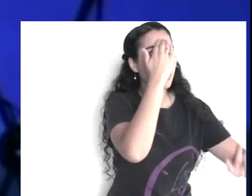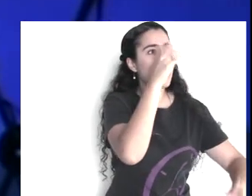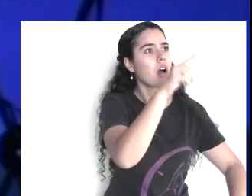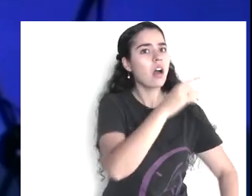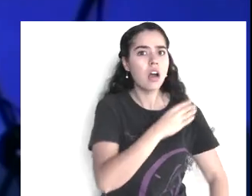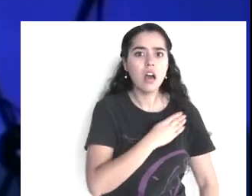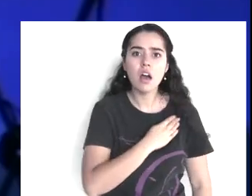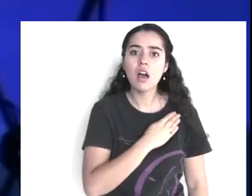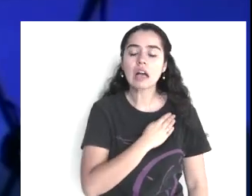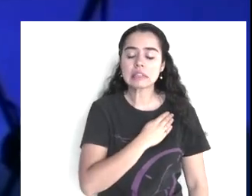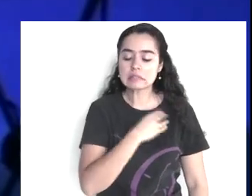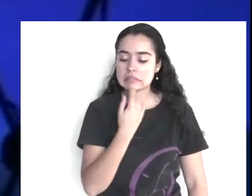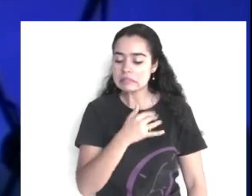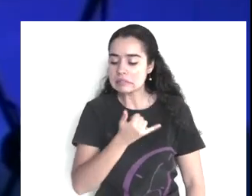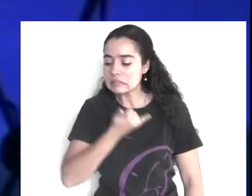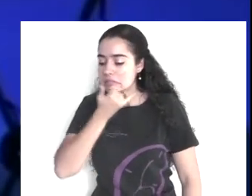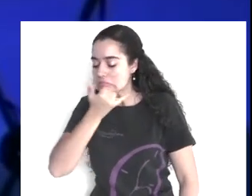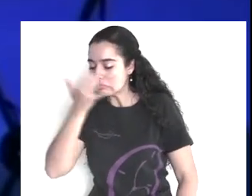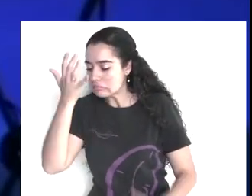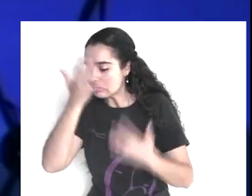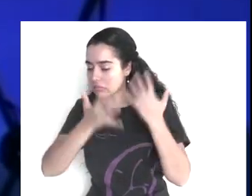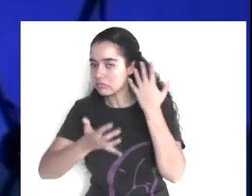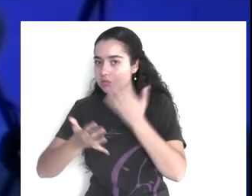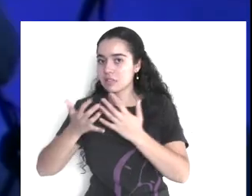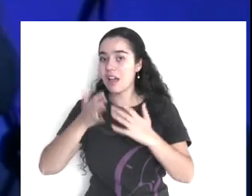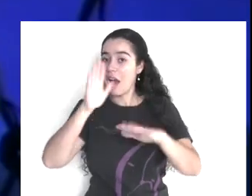hablan de esto, las apariencias que,